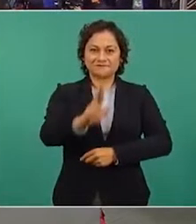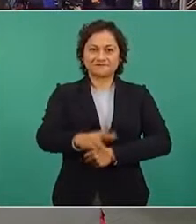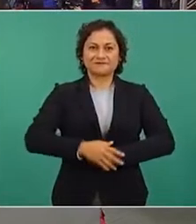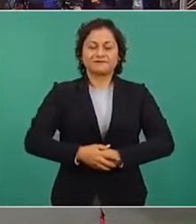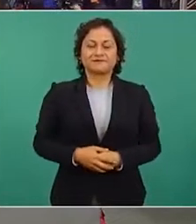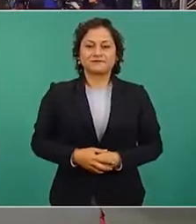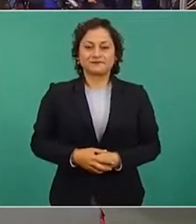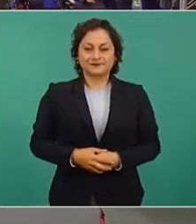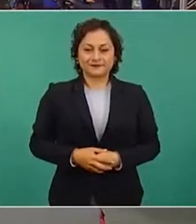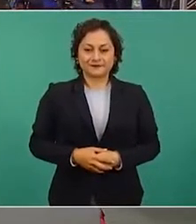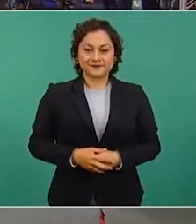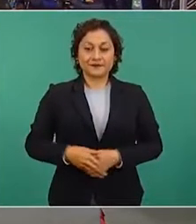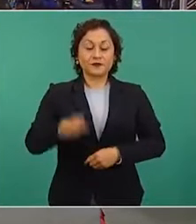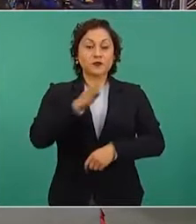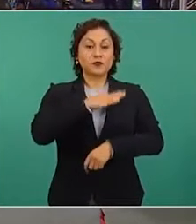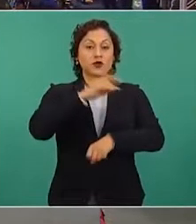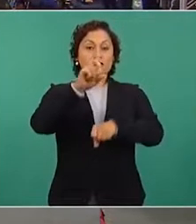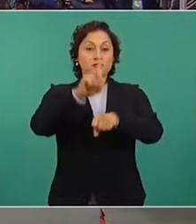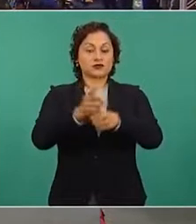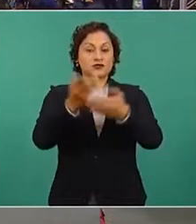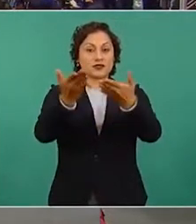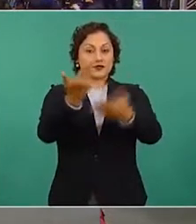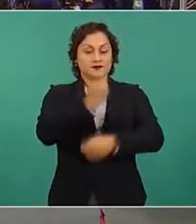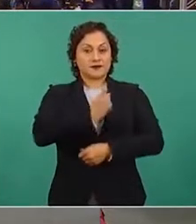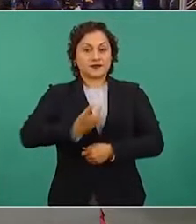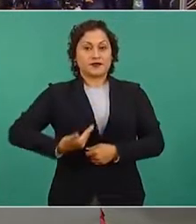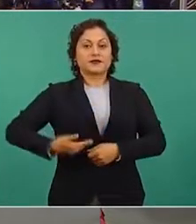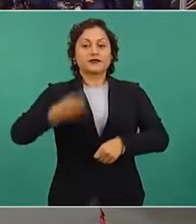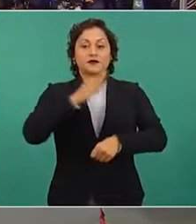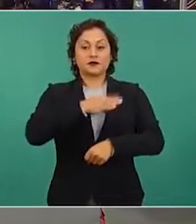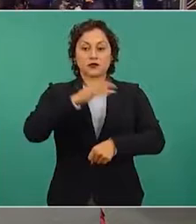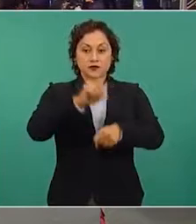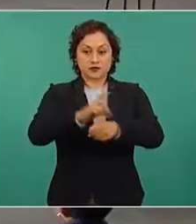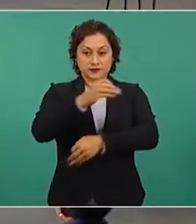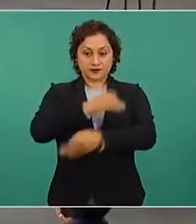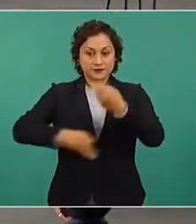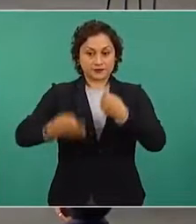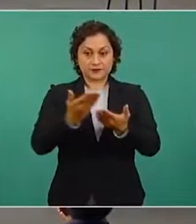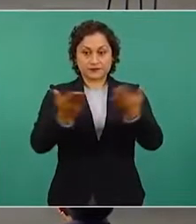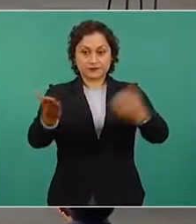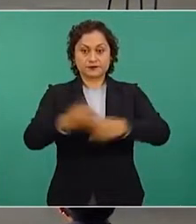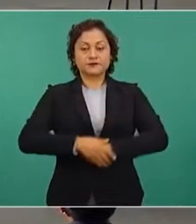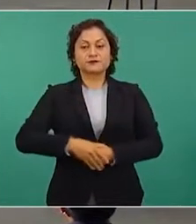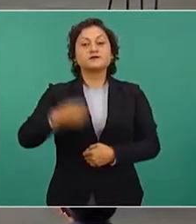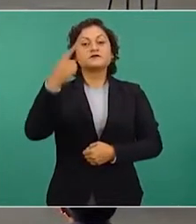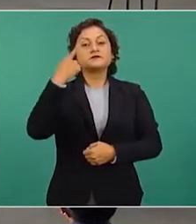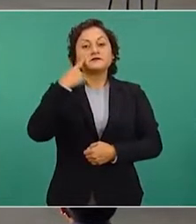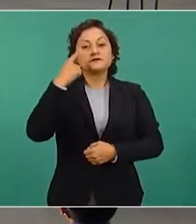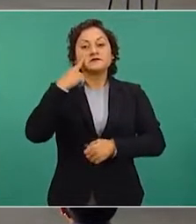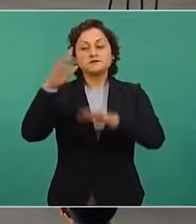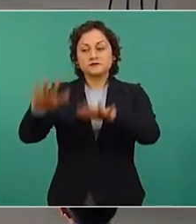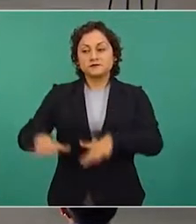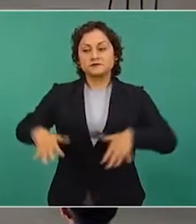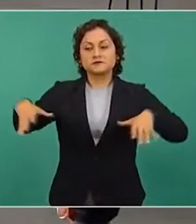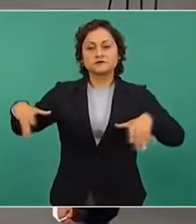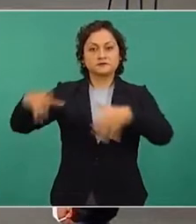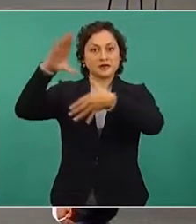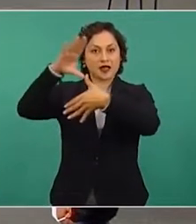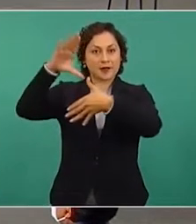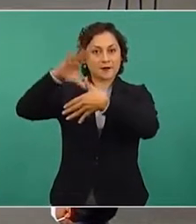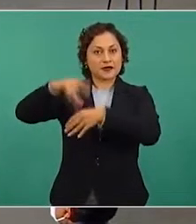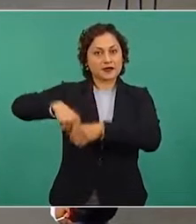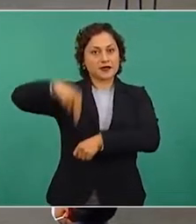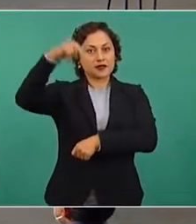Buenos días, señor presidente, buenos días a todas y a todos. La Cumbre de América del Norte, en la que participaron el